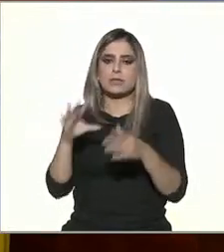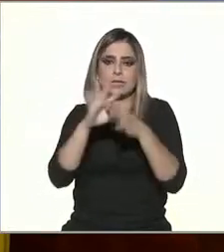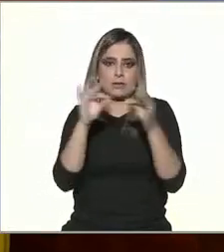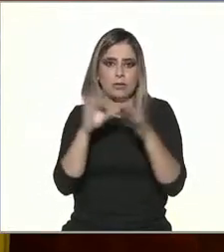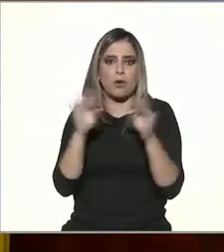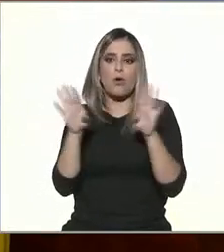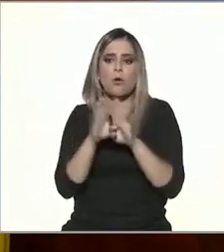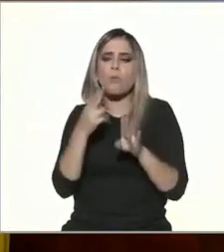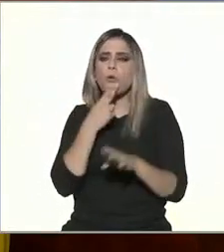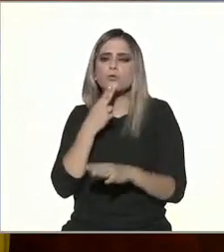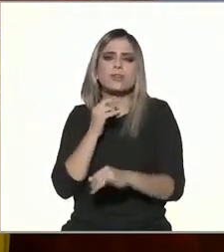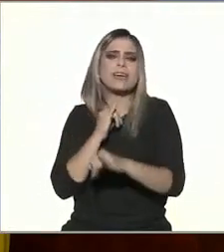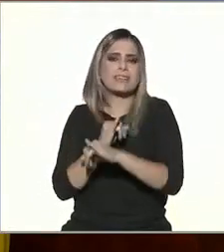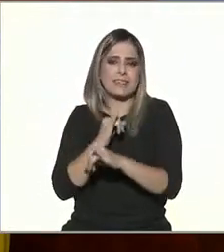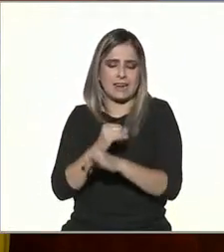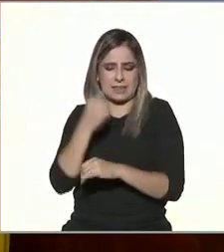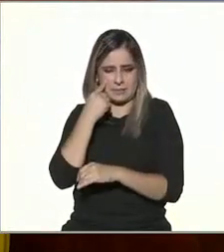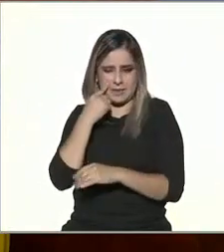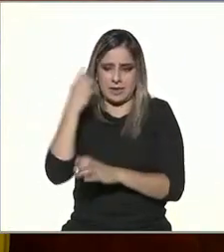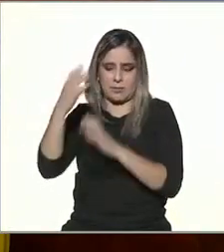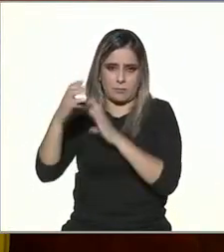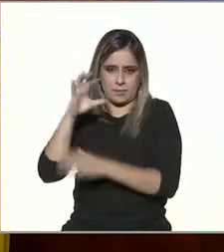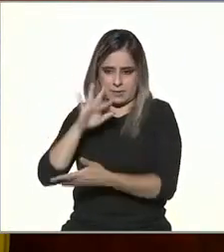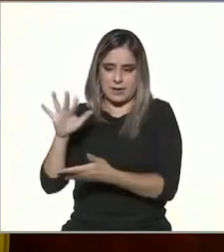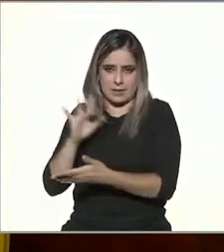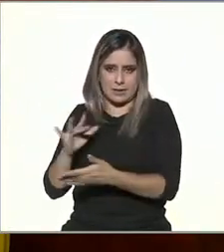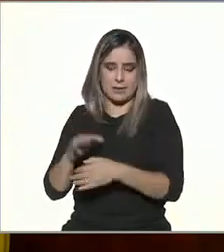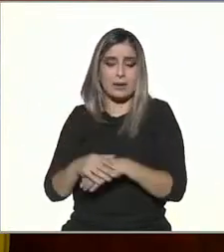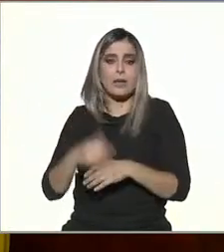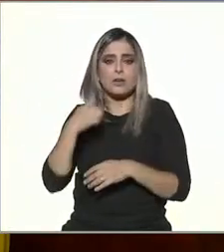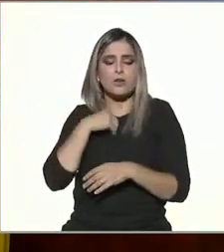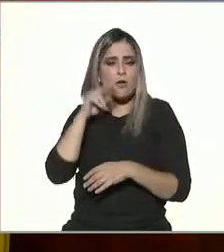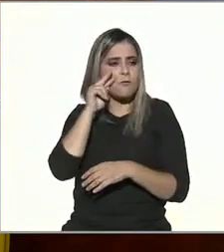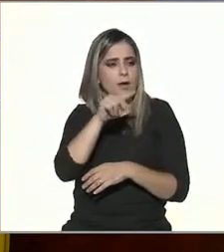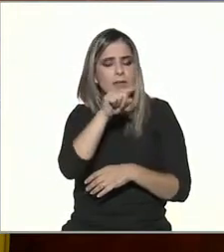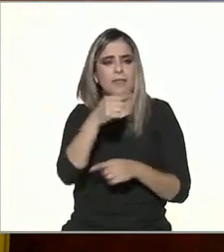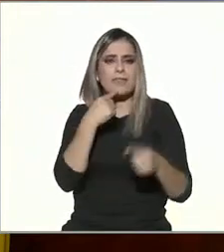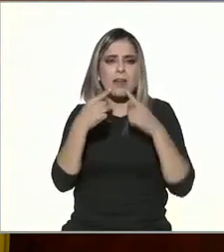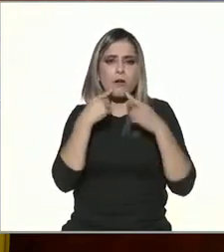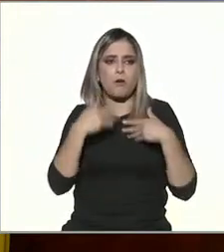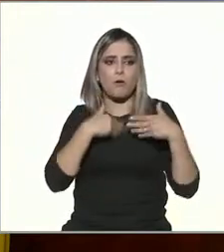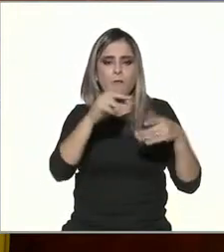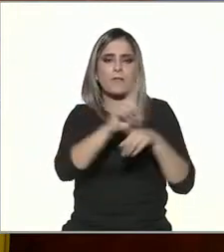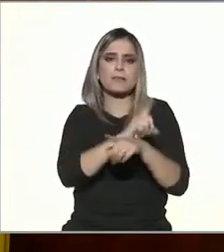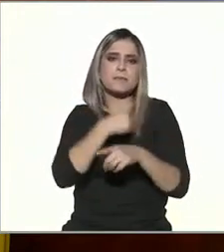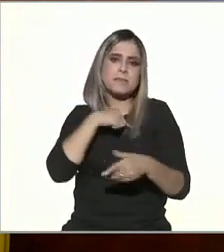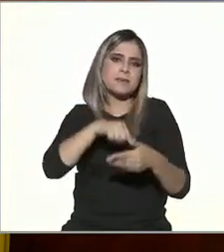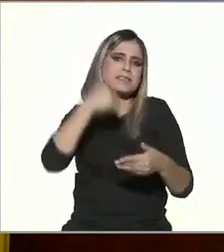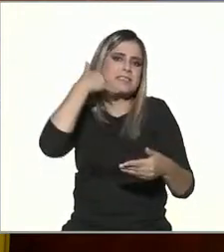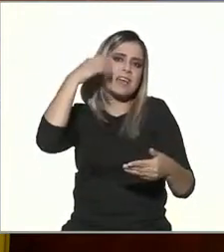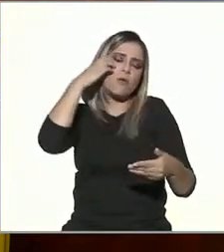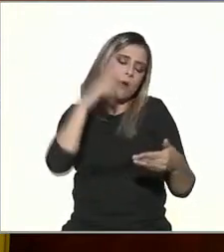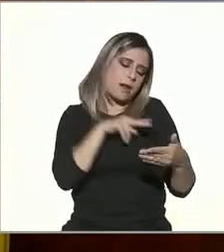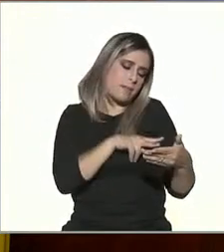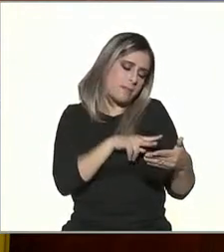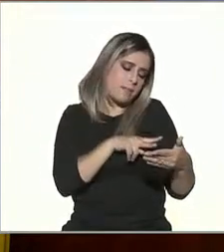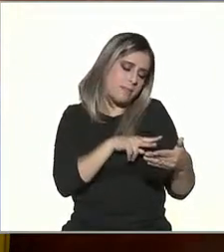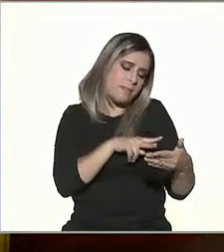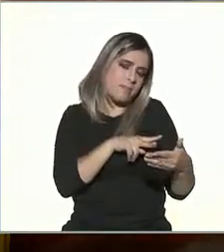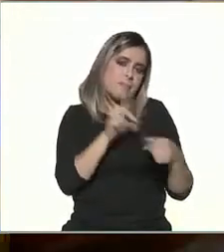ocupan internet. Espinosa de los Monteros nos cuenta, yo veo diálogos en confianza desde mi celular casi a diario.